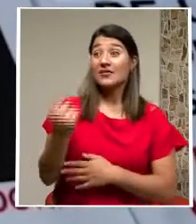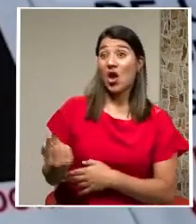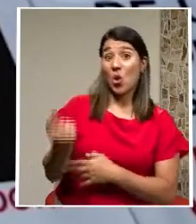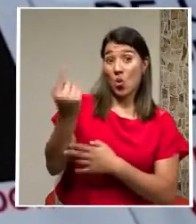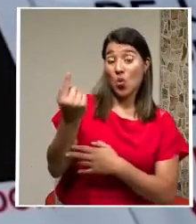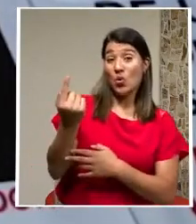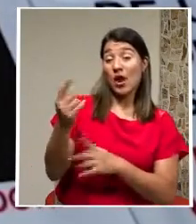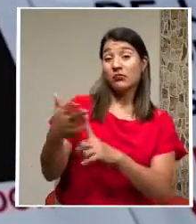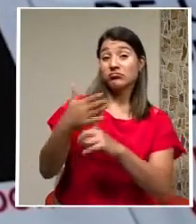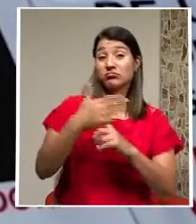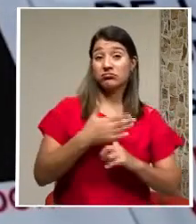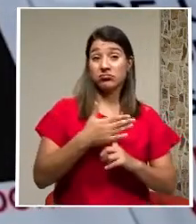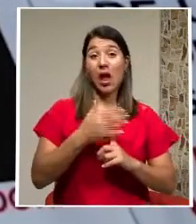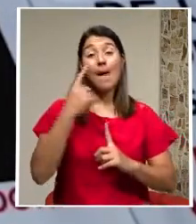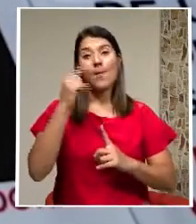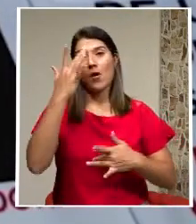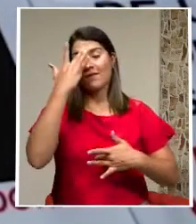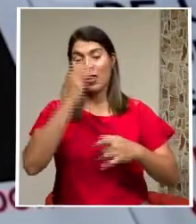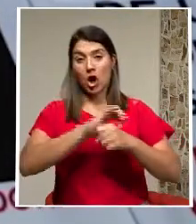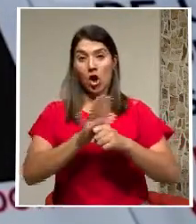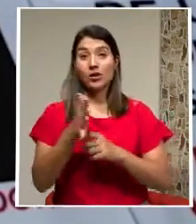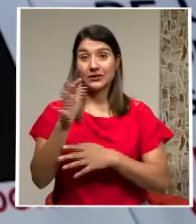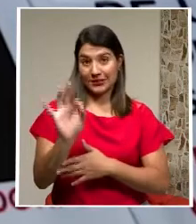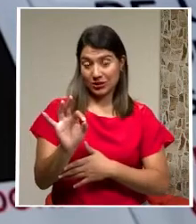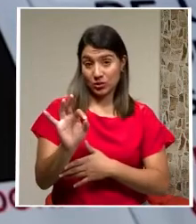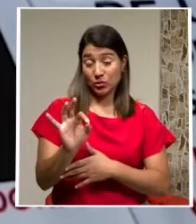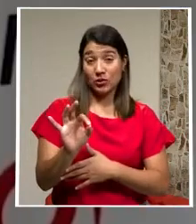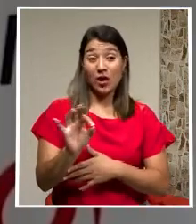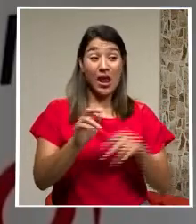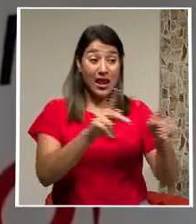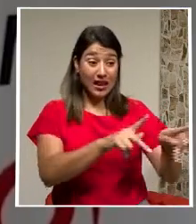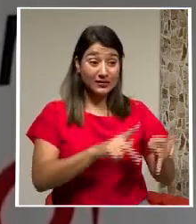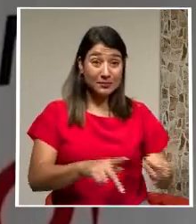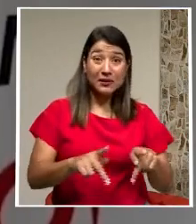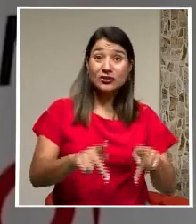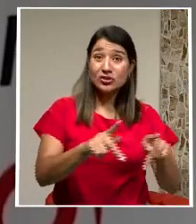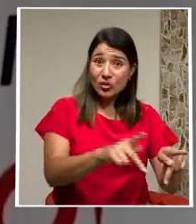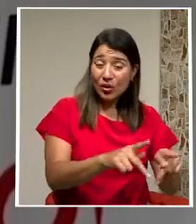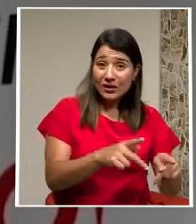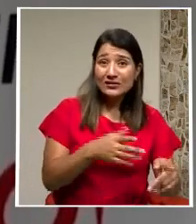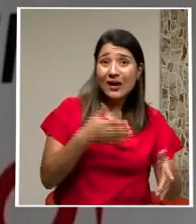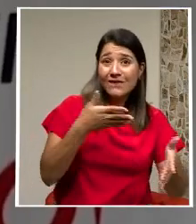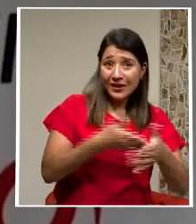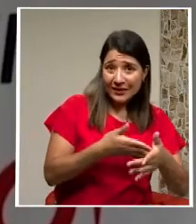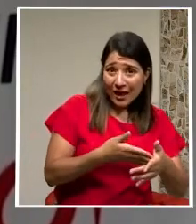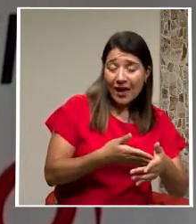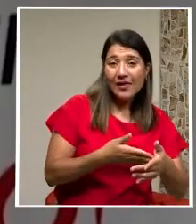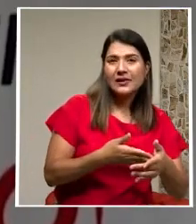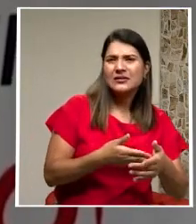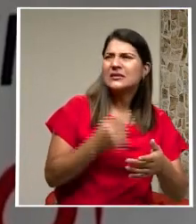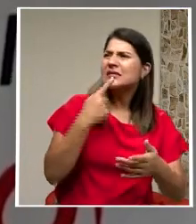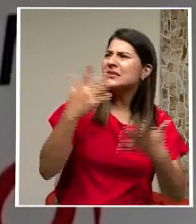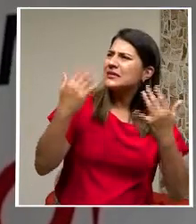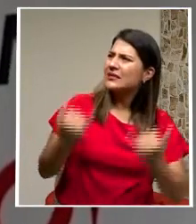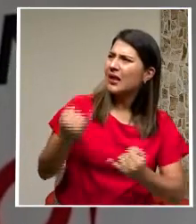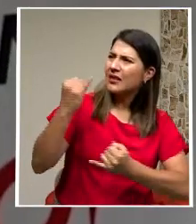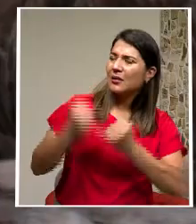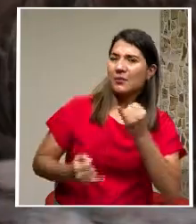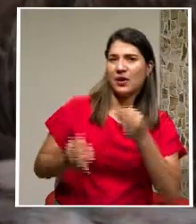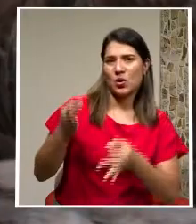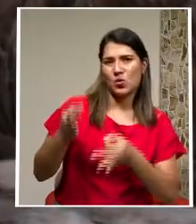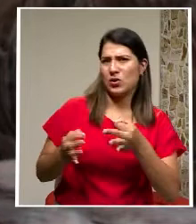Está aislada Por COVID-19 Las víctimas Y familiares Reclaman Poner fin A lo que consideran Dilaciones